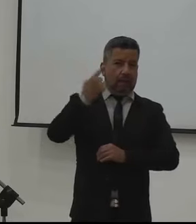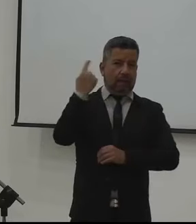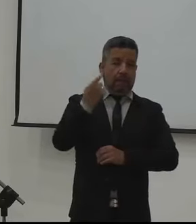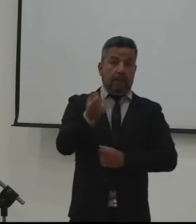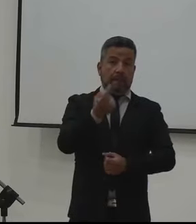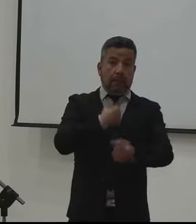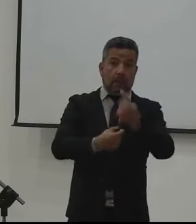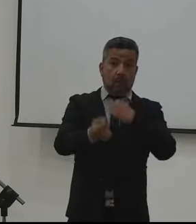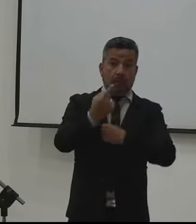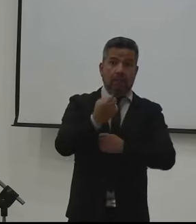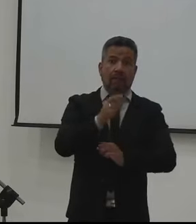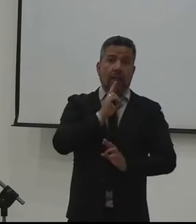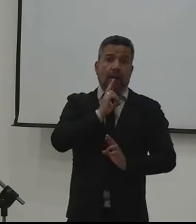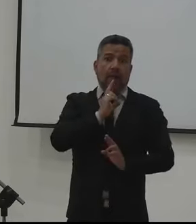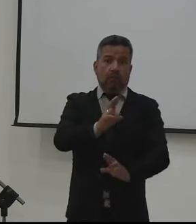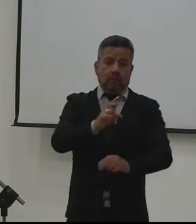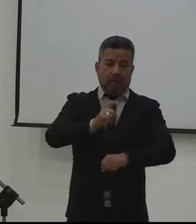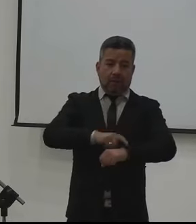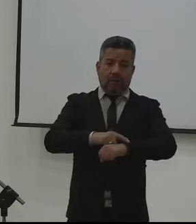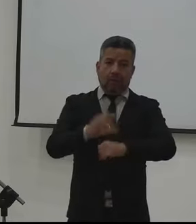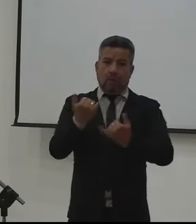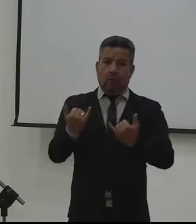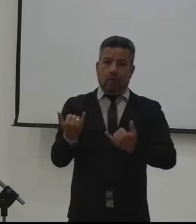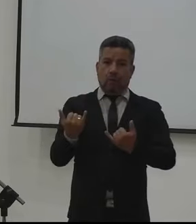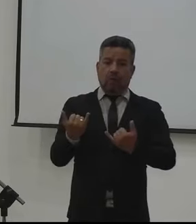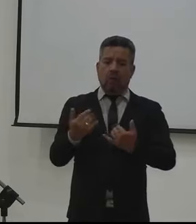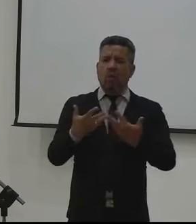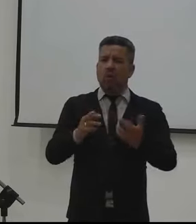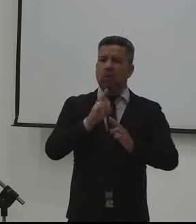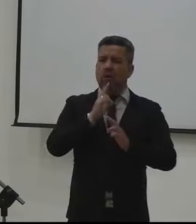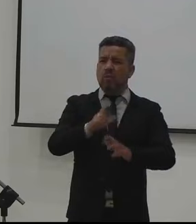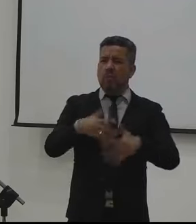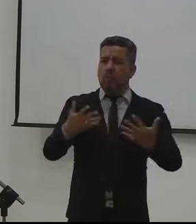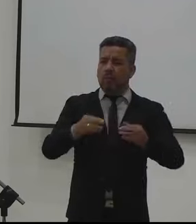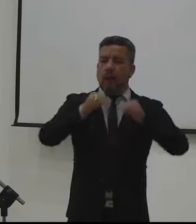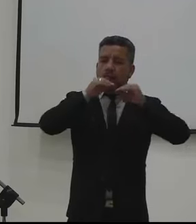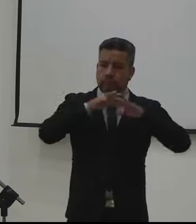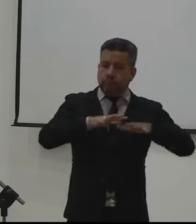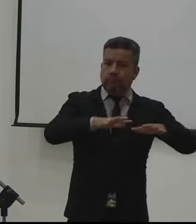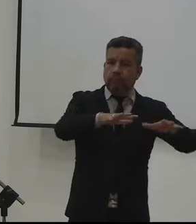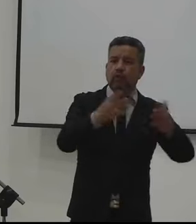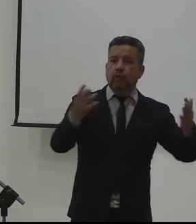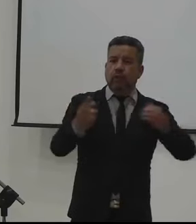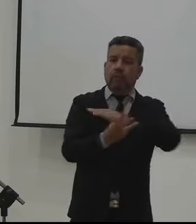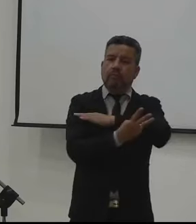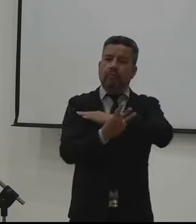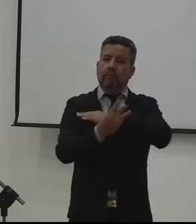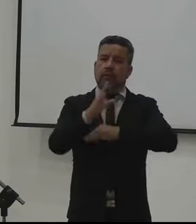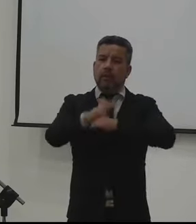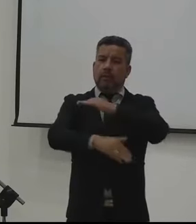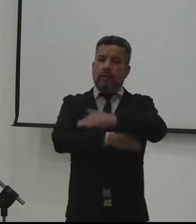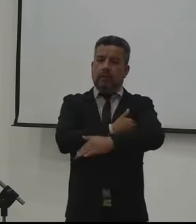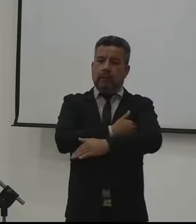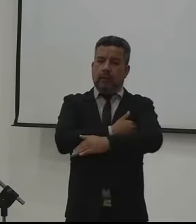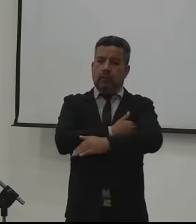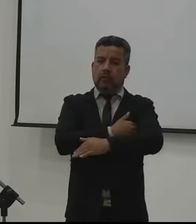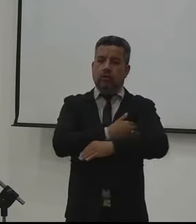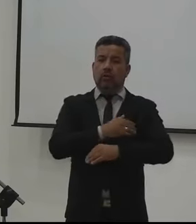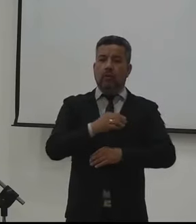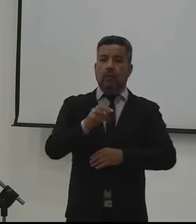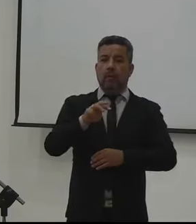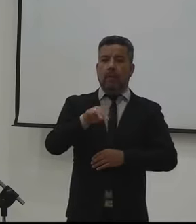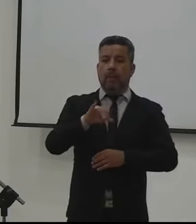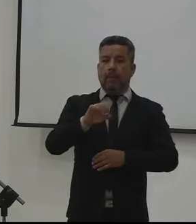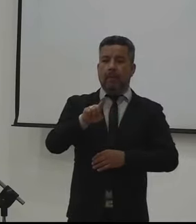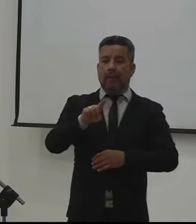que las preguntas que no se contestaron durante el espacio de hoy serán resueltas y publicadas en la página web del ministerio